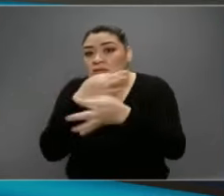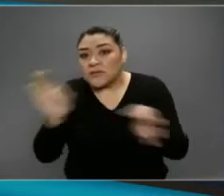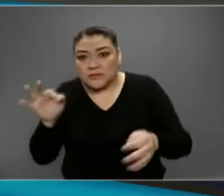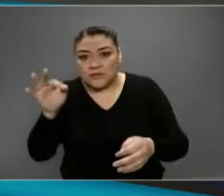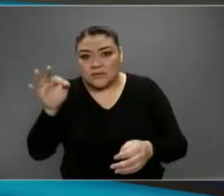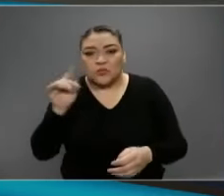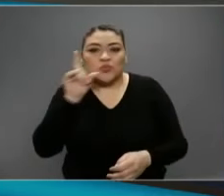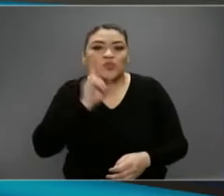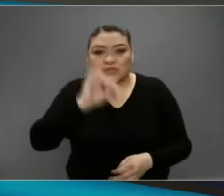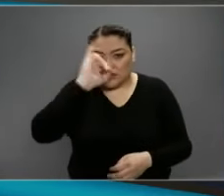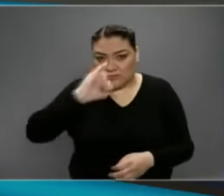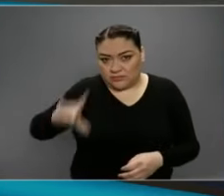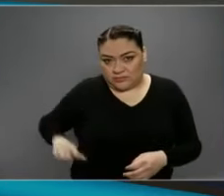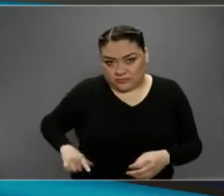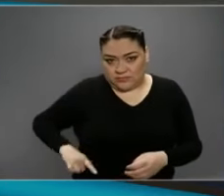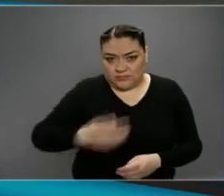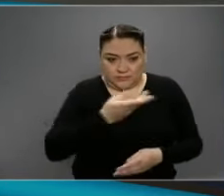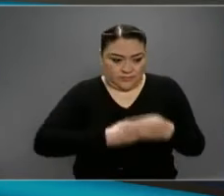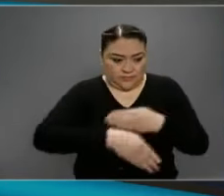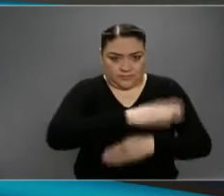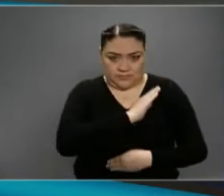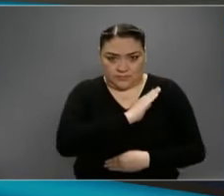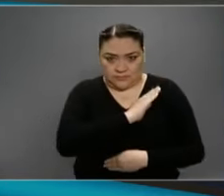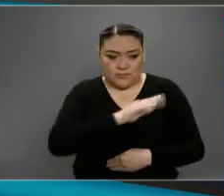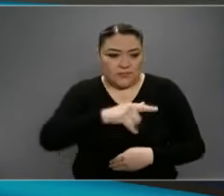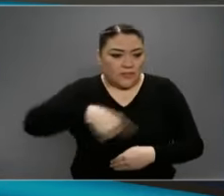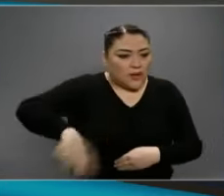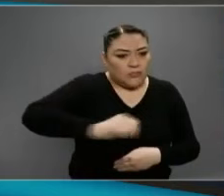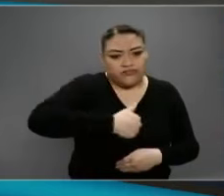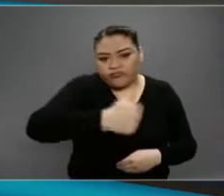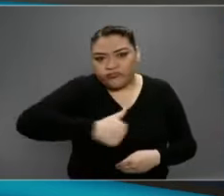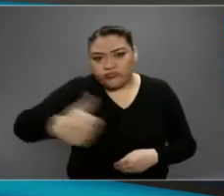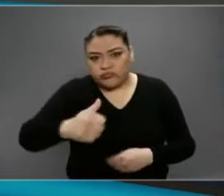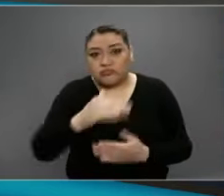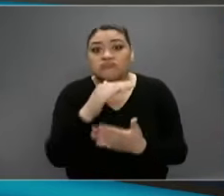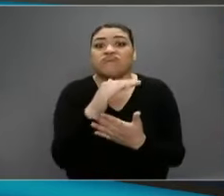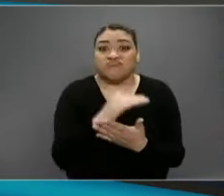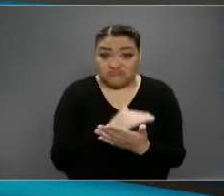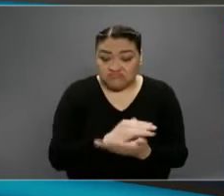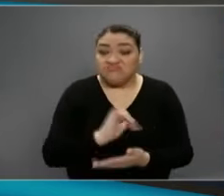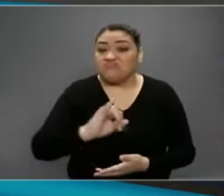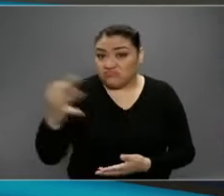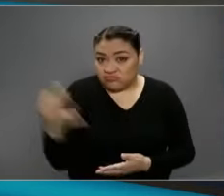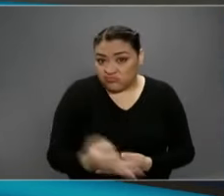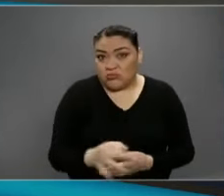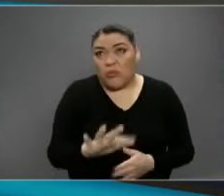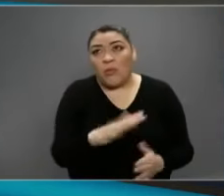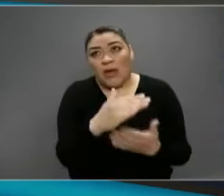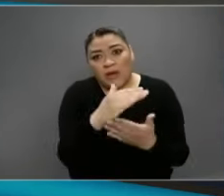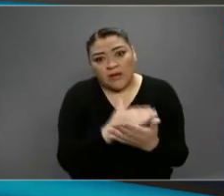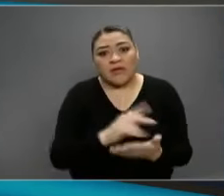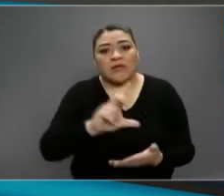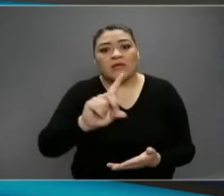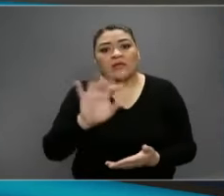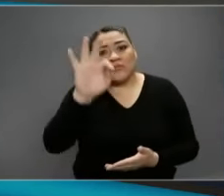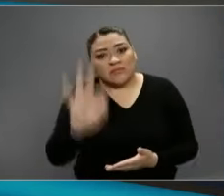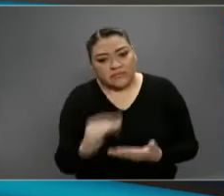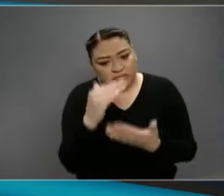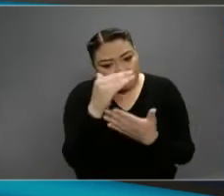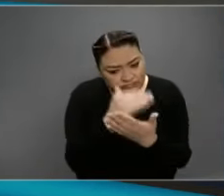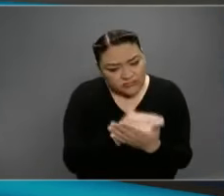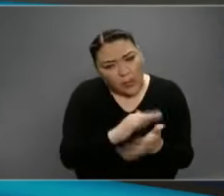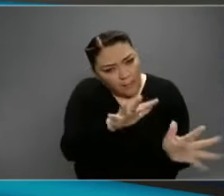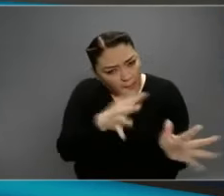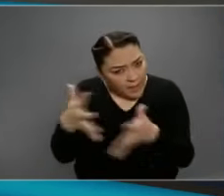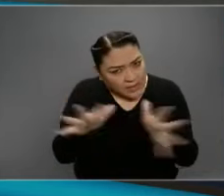la doctora Claudia Sheinbaum, se disminuyó la movilidad social, poco más del 30% es lo que se ha